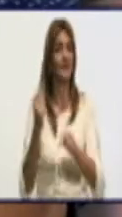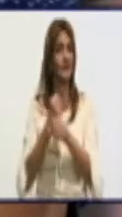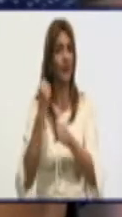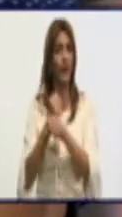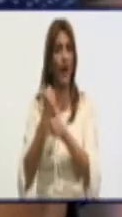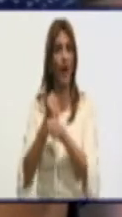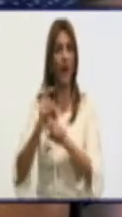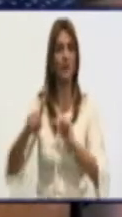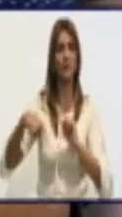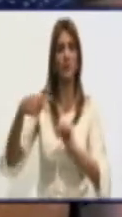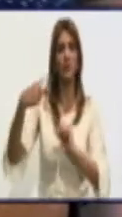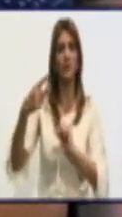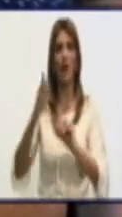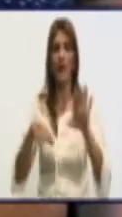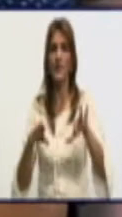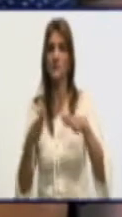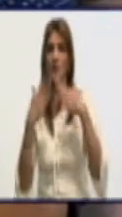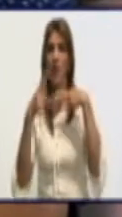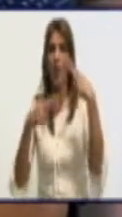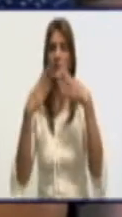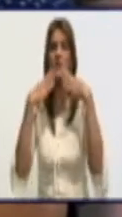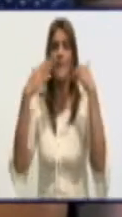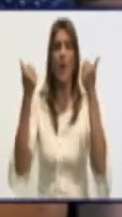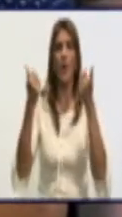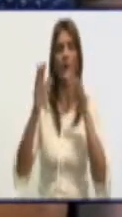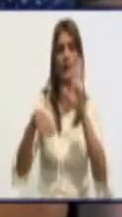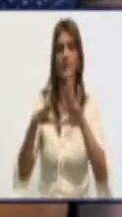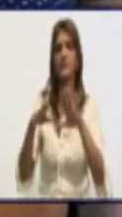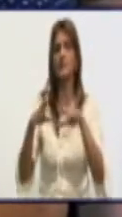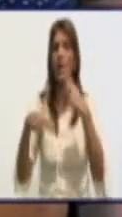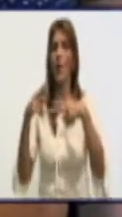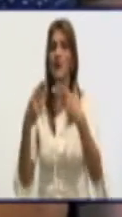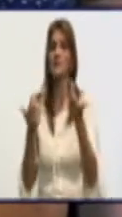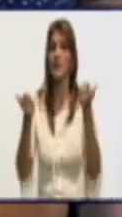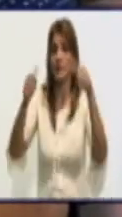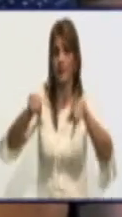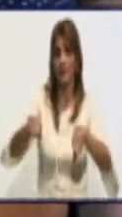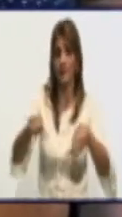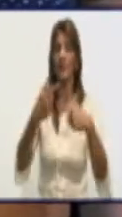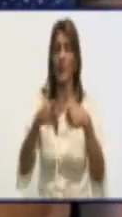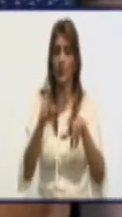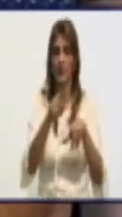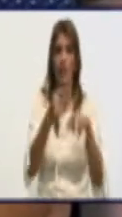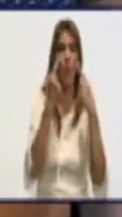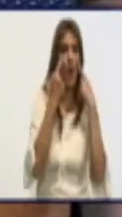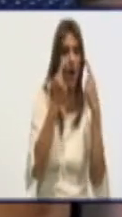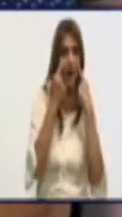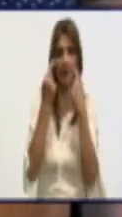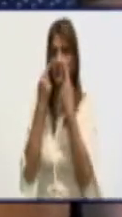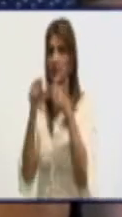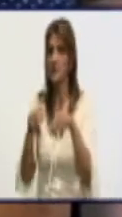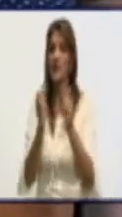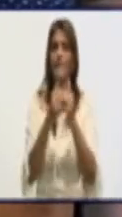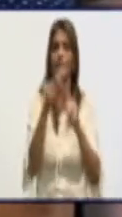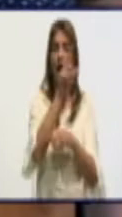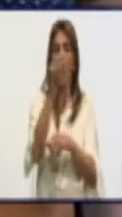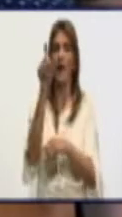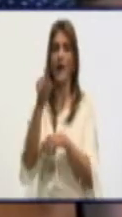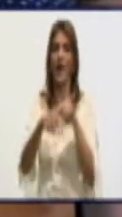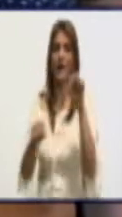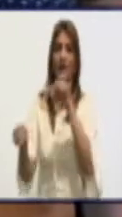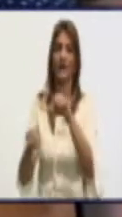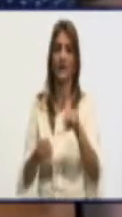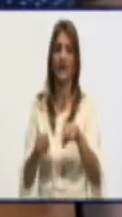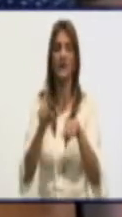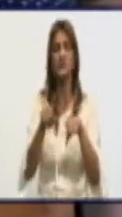un par de días lo hacen mejor o un par de días salen con mala calidad, y estamos enfocados en esas unidades productivas. Bueno, eso es prácticamente en la falta